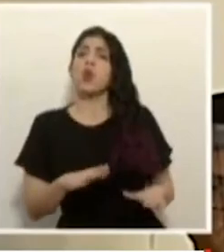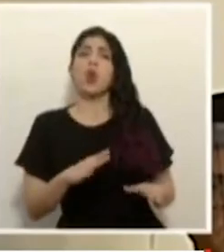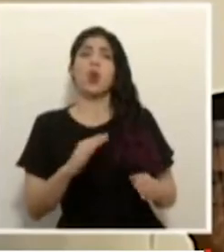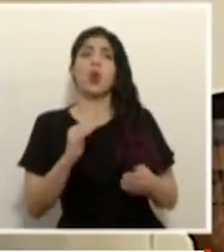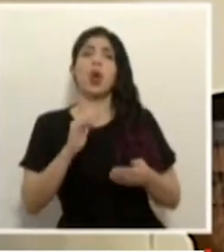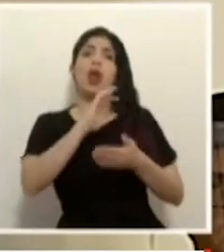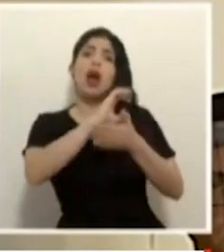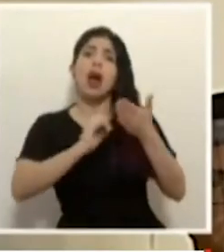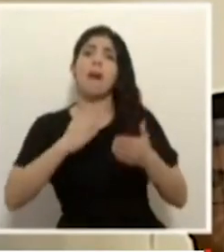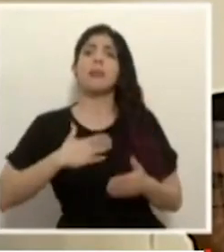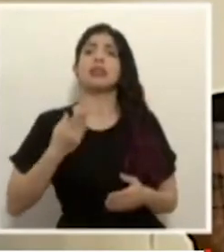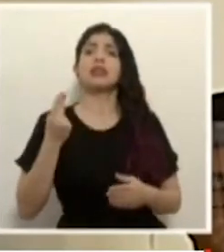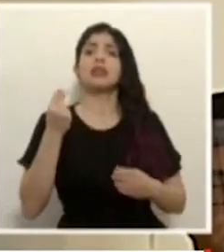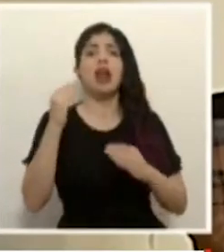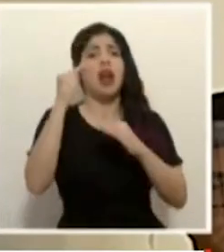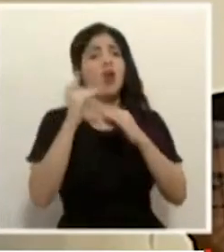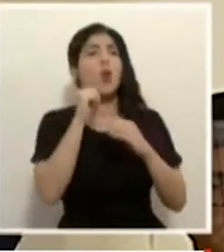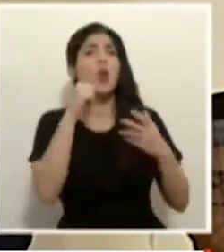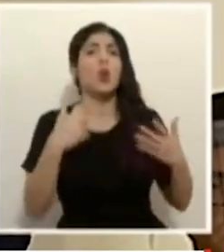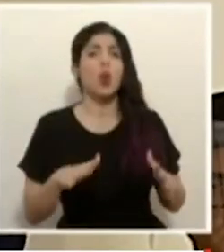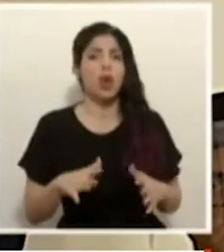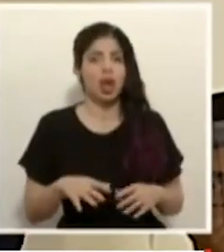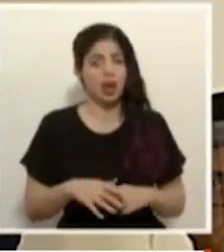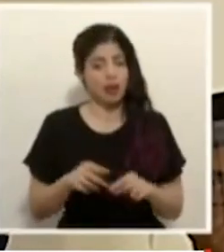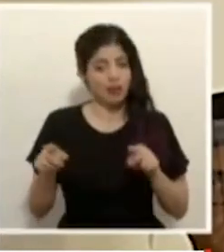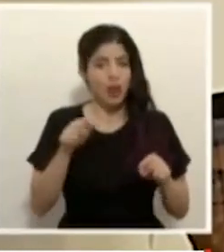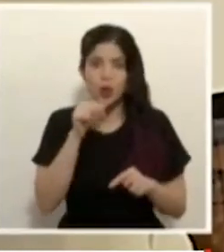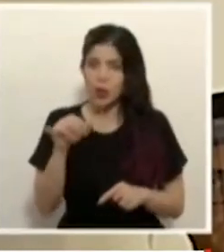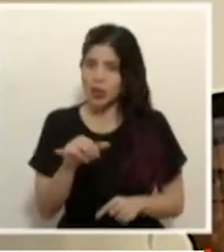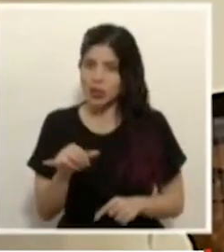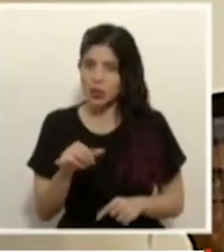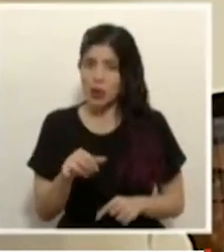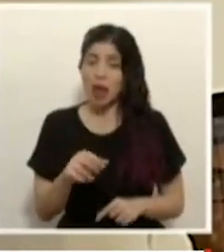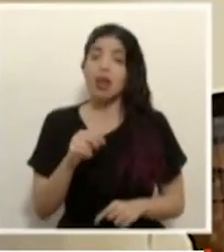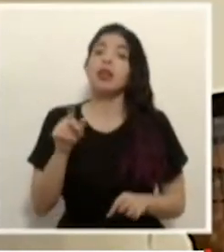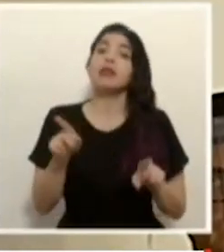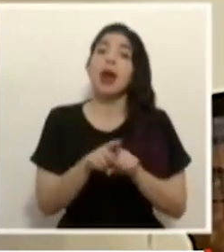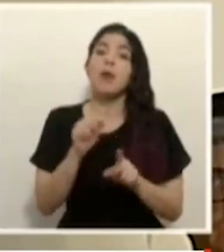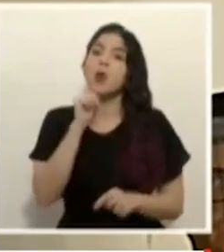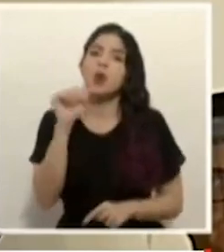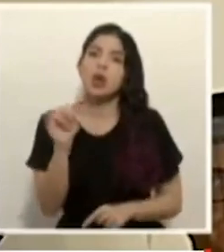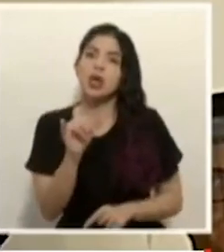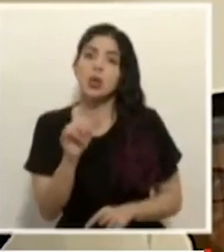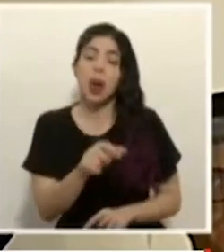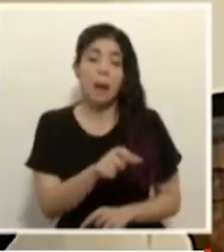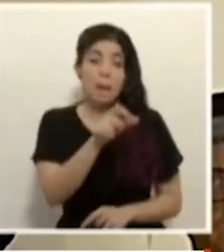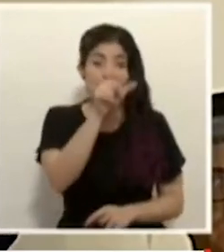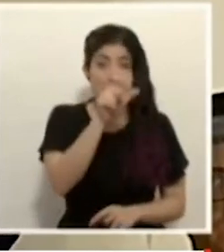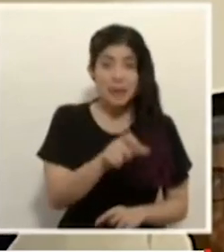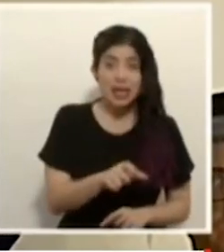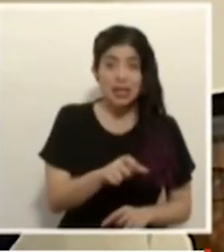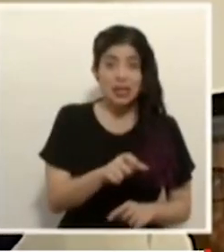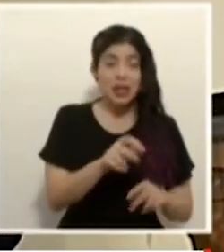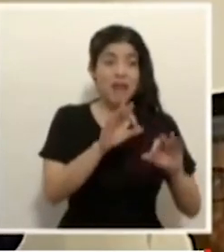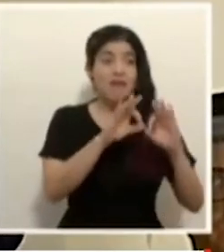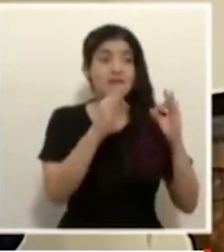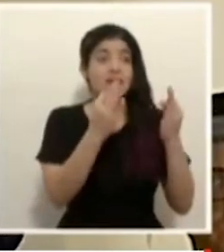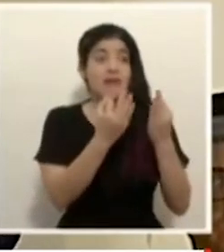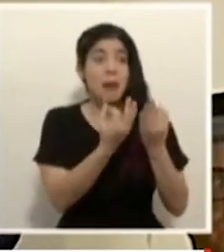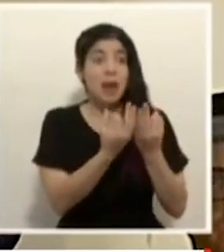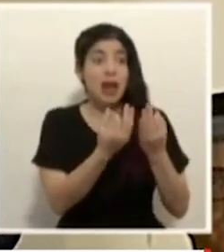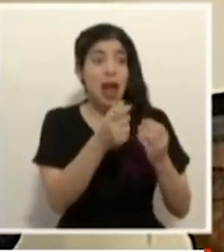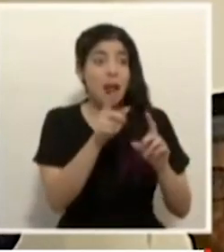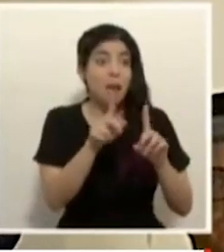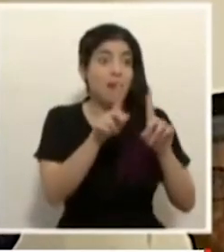temporal. Como no es lo mismo el sufrimiento de alguien que perdió a un familiar por COVID